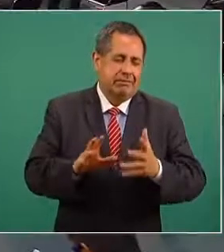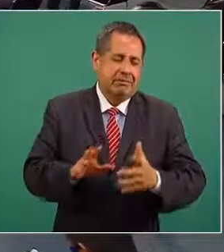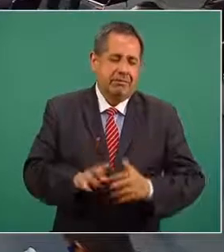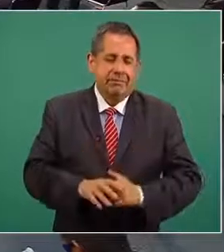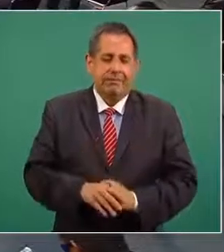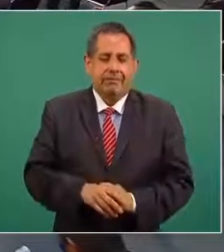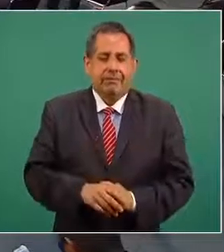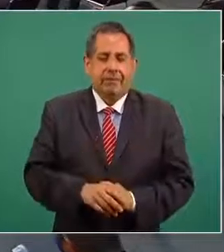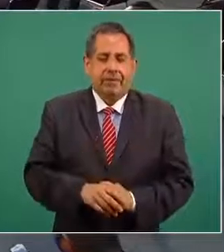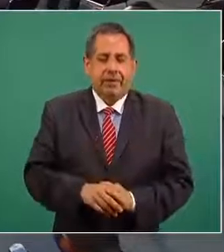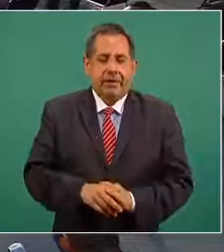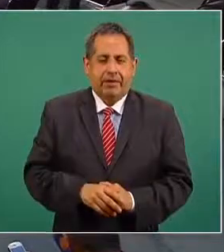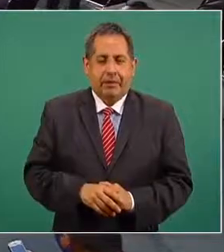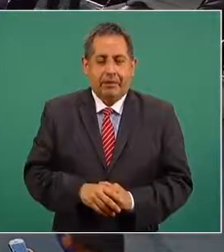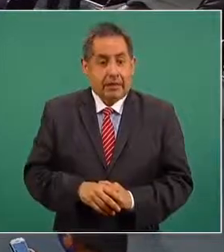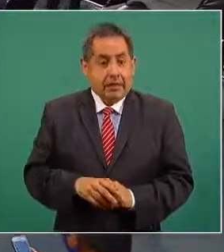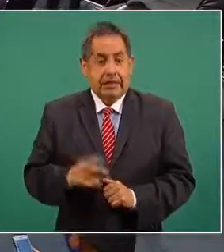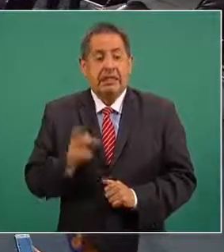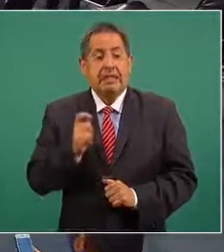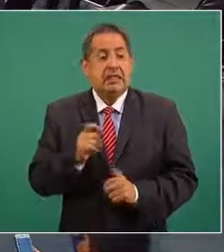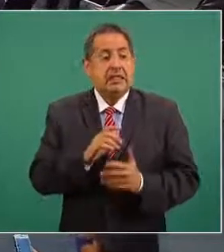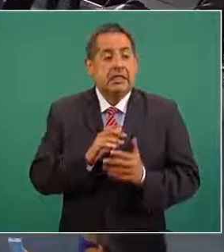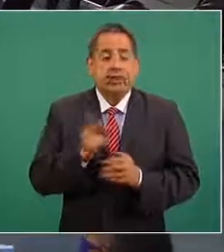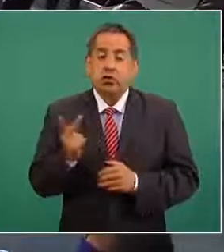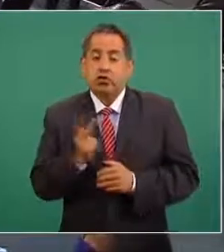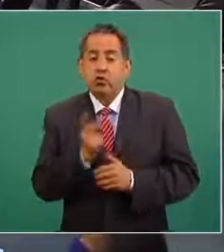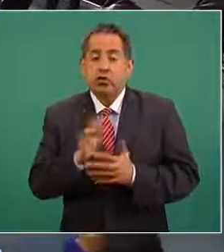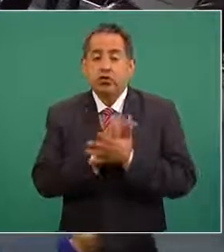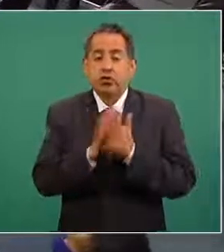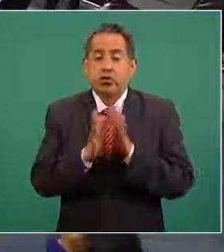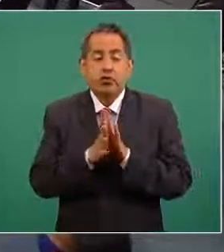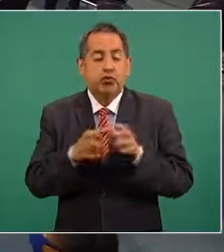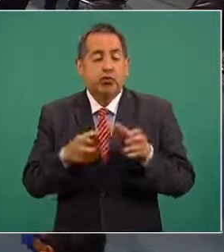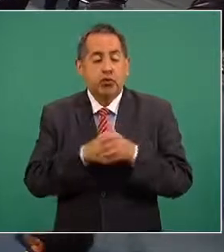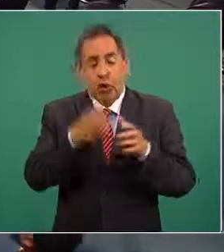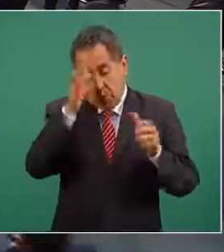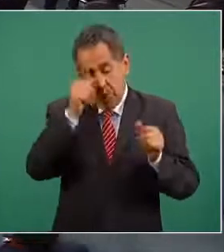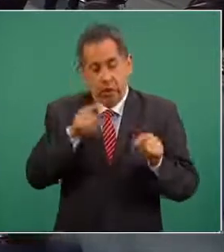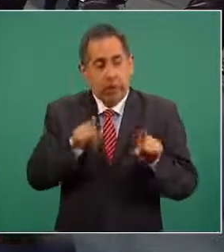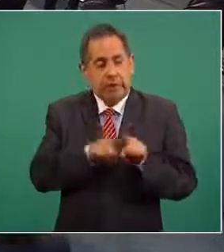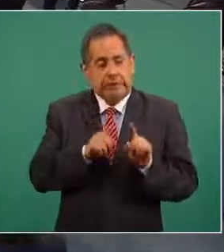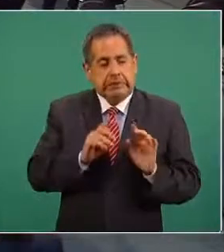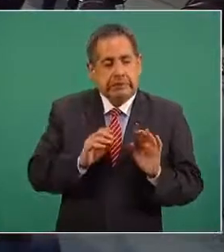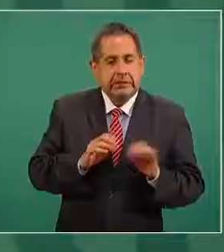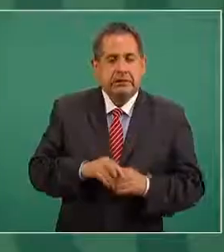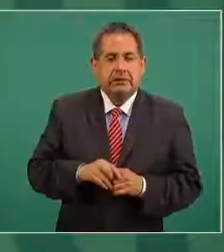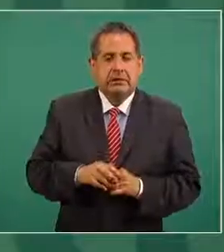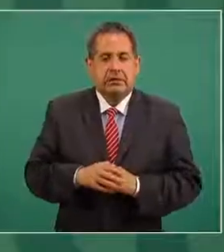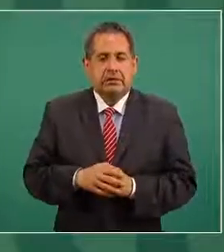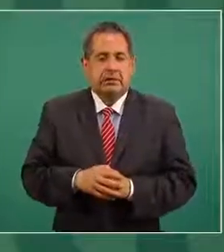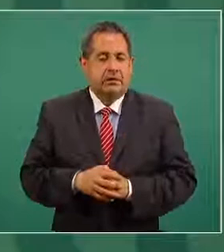y eso fue un acuerdo que hicieron se pensaba abajo